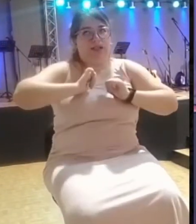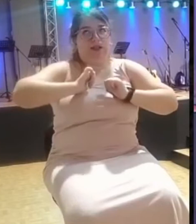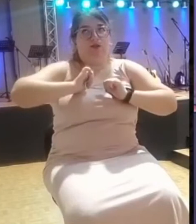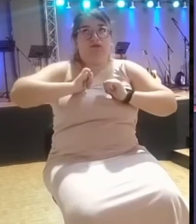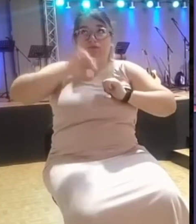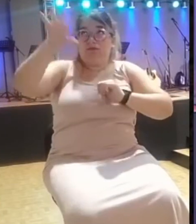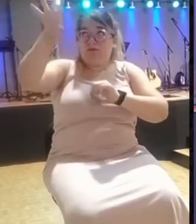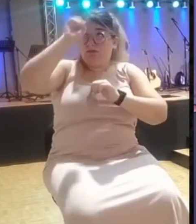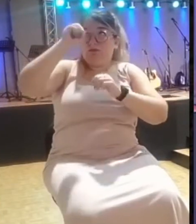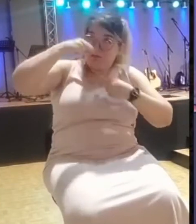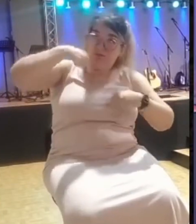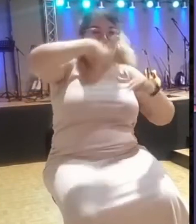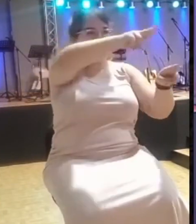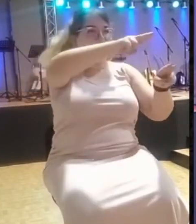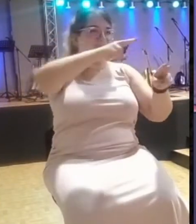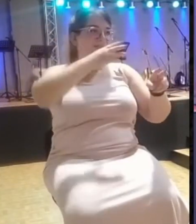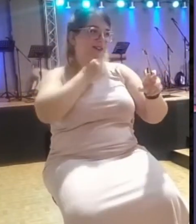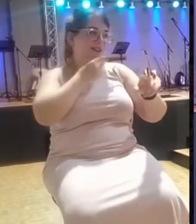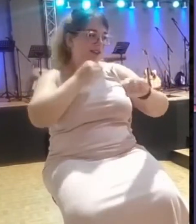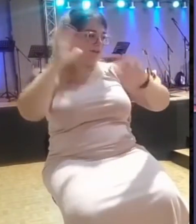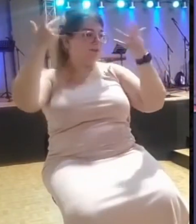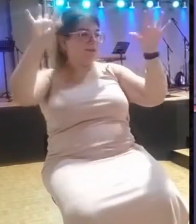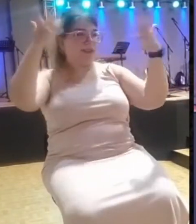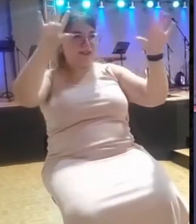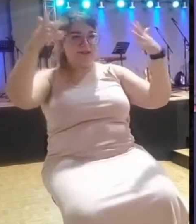a Cristo, Dios mío, de mi vida de mi corazón, mi Bajeo.